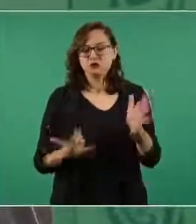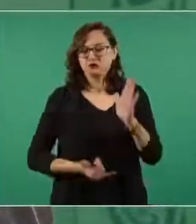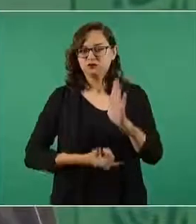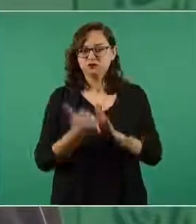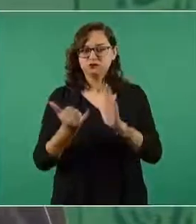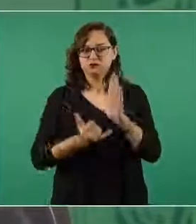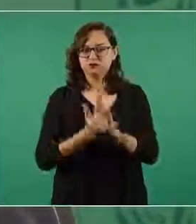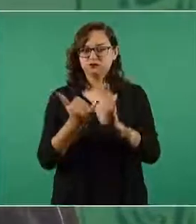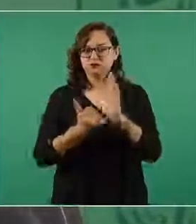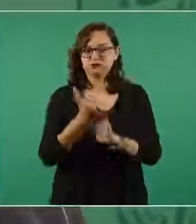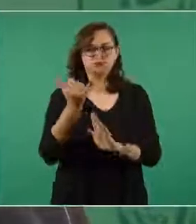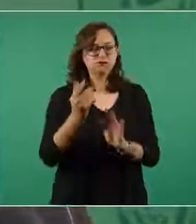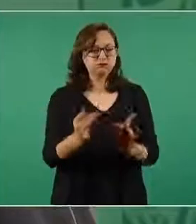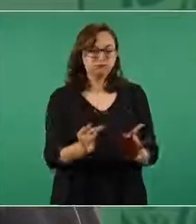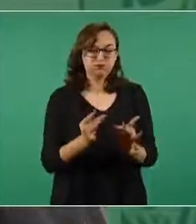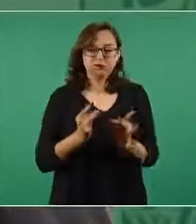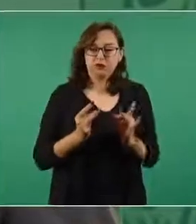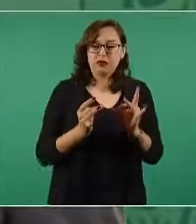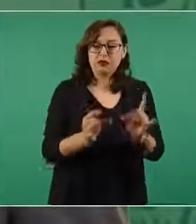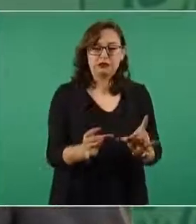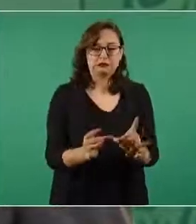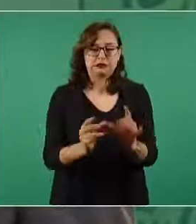está realizando en el mundo.